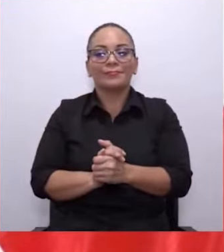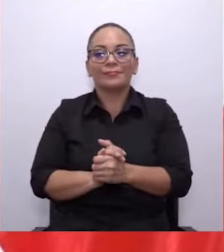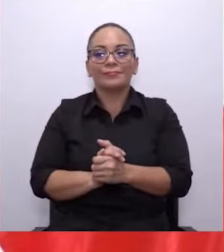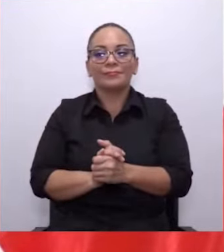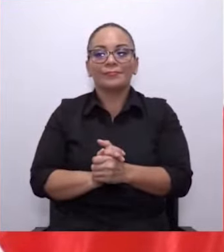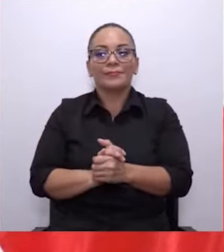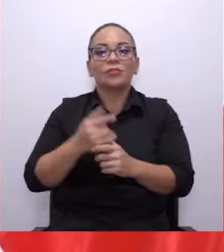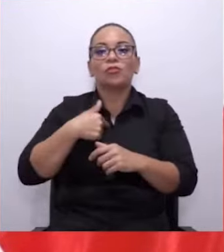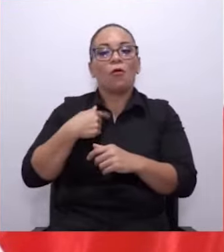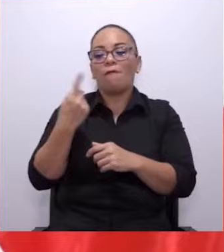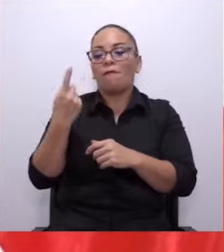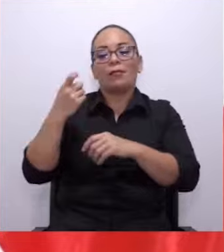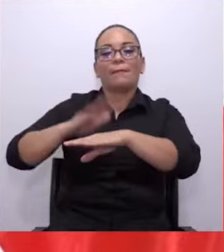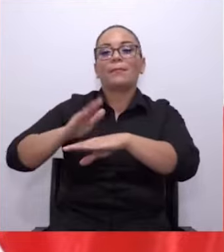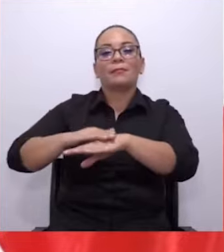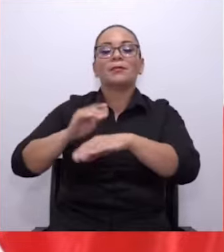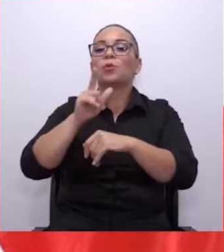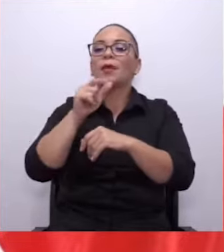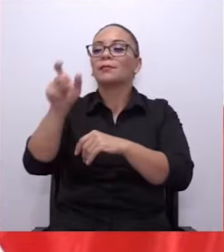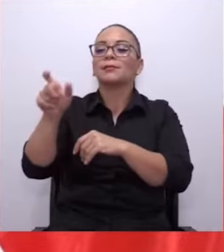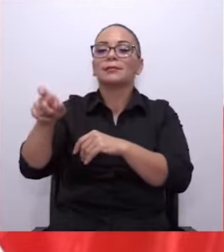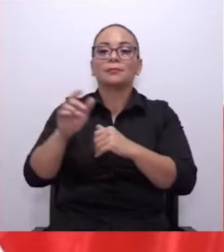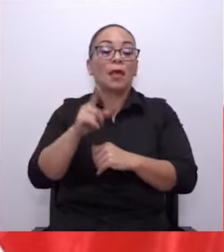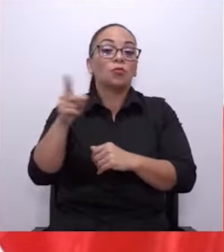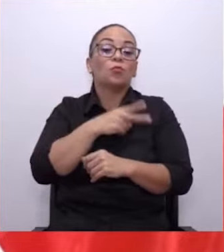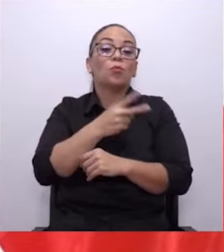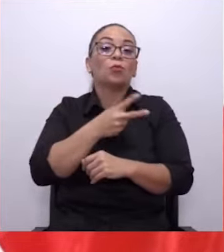permiso. Y lo están haciendo a don Norem.